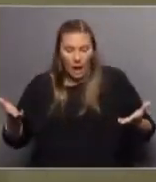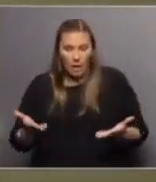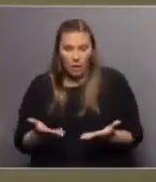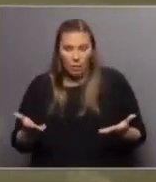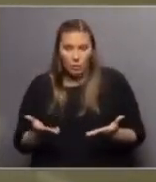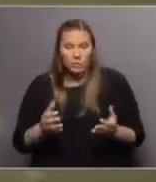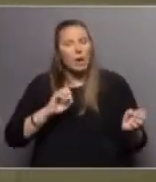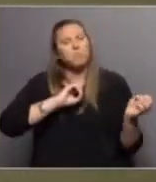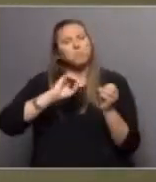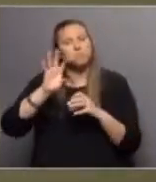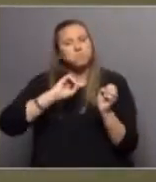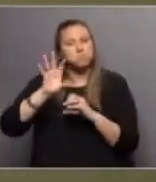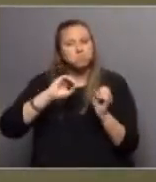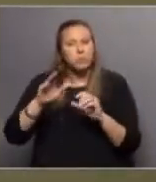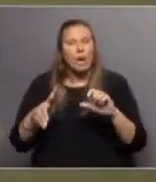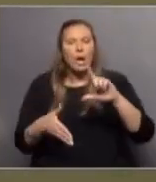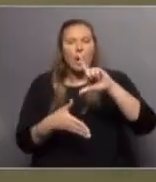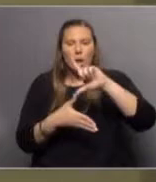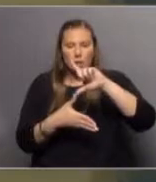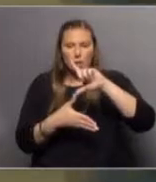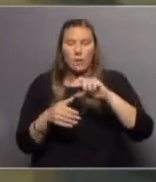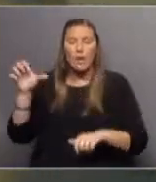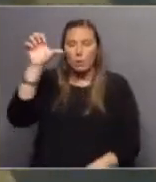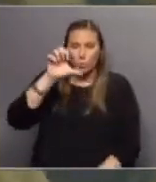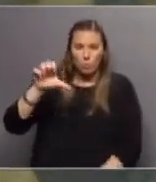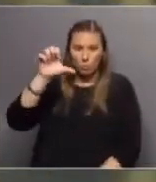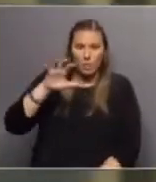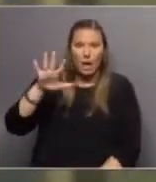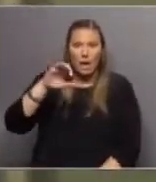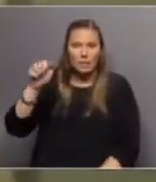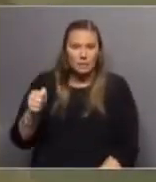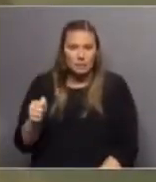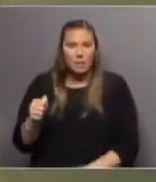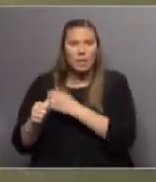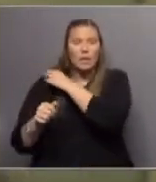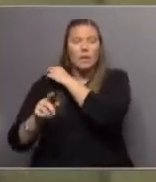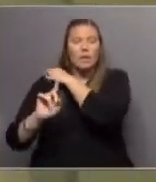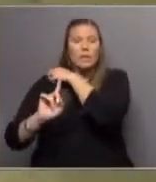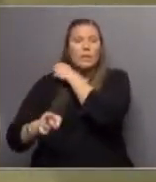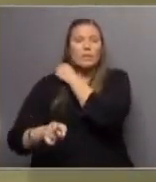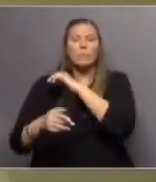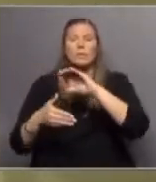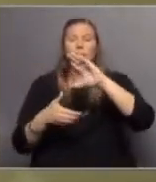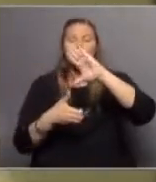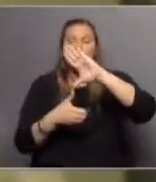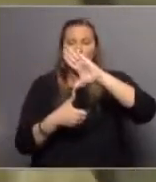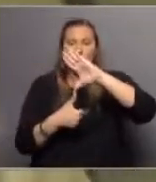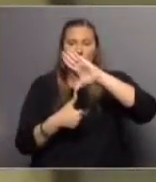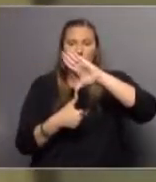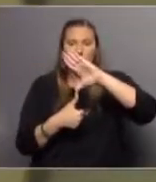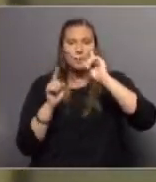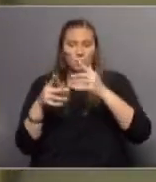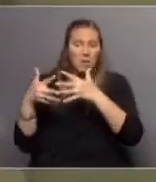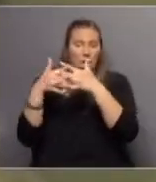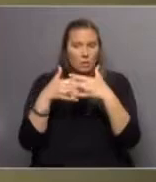exportamos productos a Latinoamérica, Europa, Asia Pacífico y Norteamérica. Incluyendo Estados